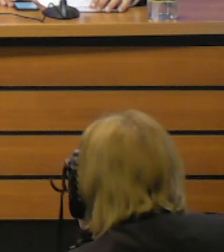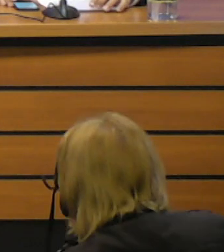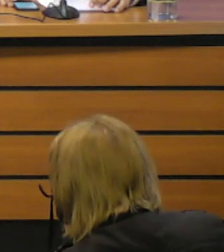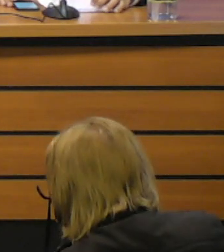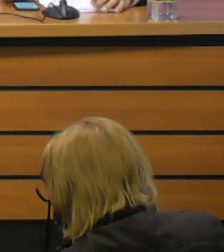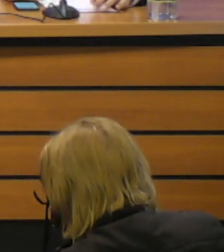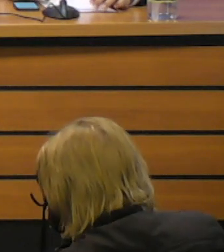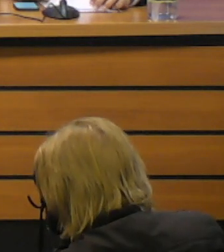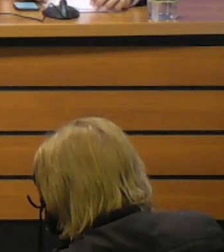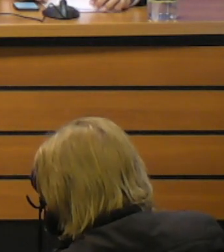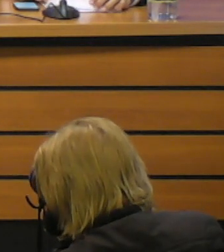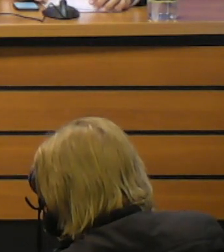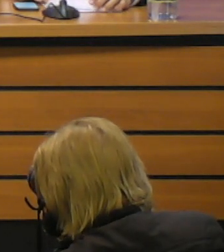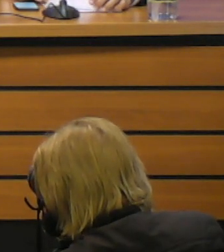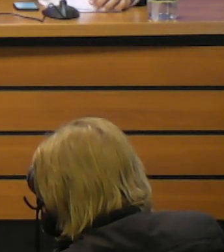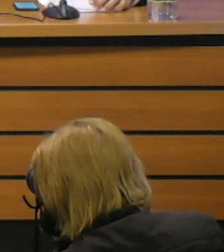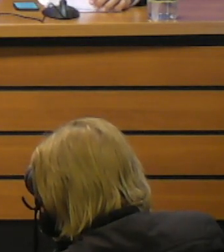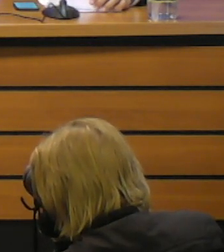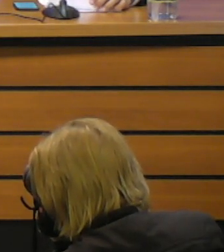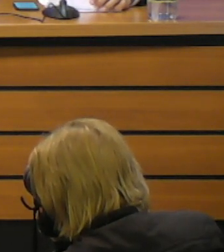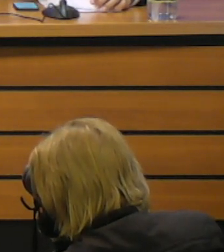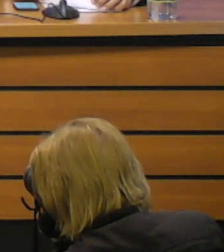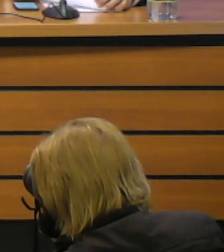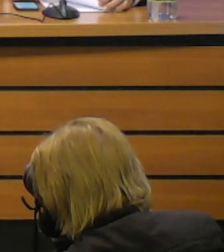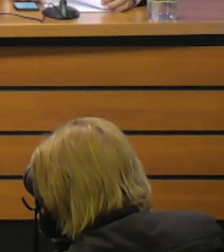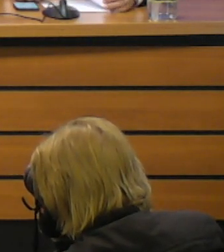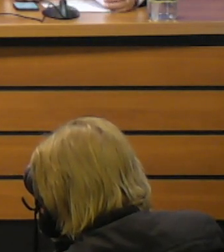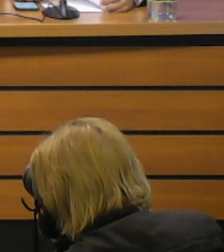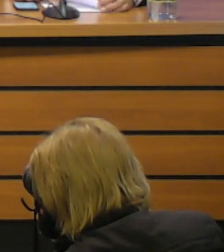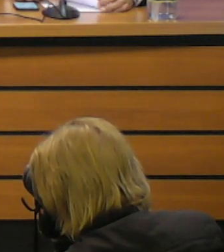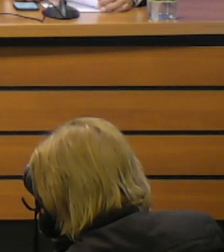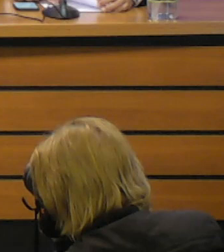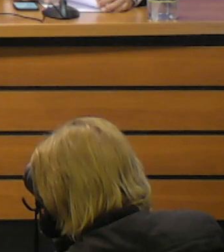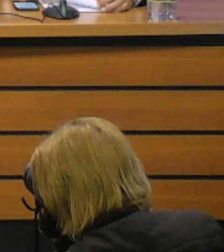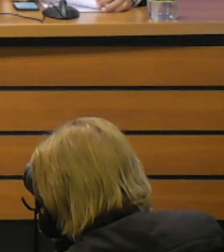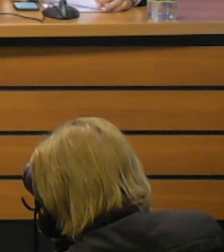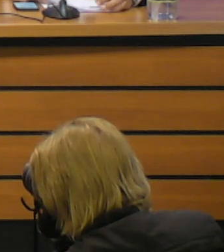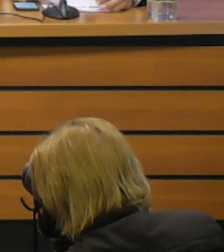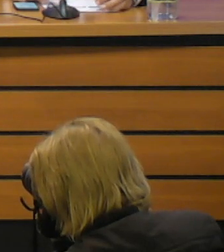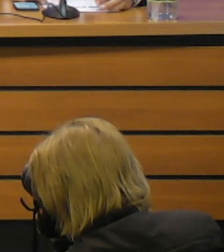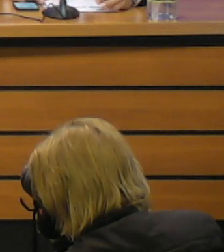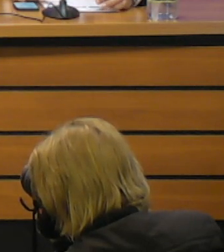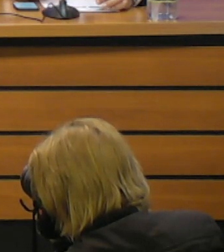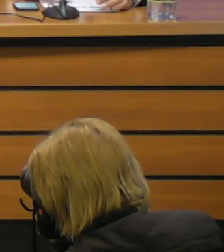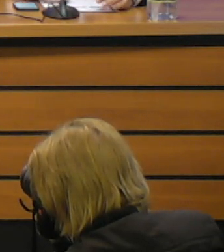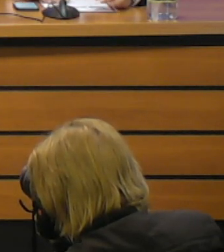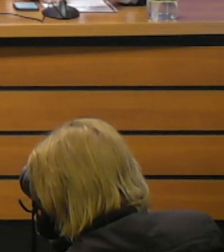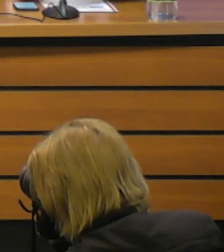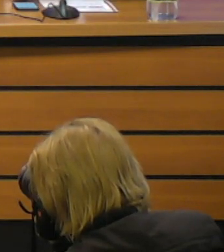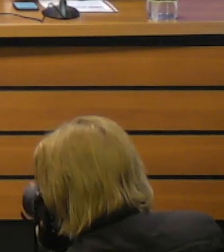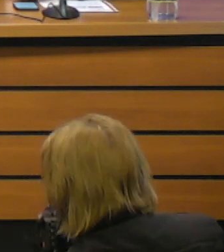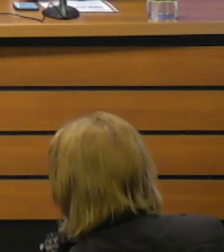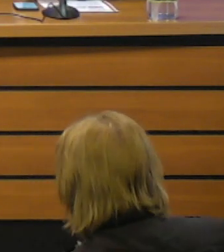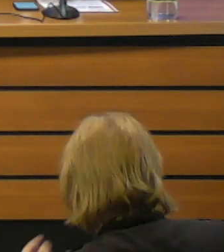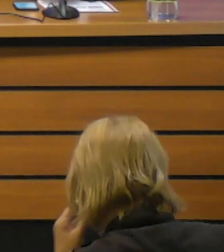gestión integral de riesgo de emergencias y desastres en Uruguay 2019-2030. Esta estrategia apunta a